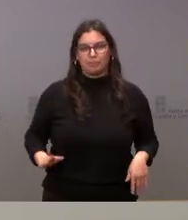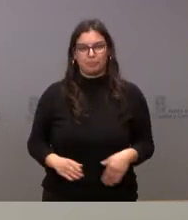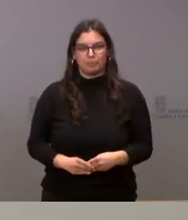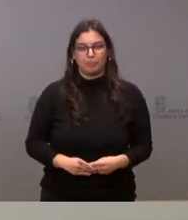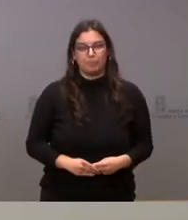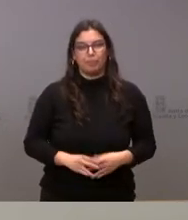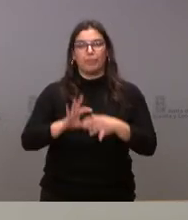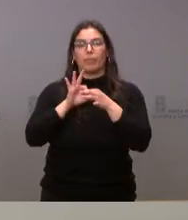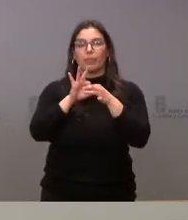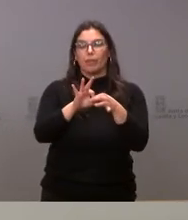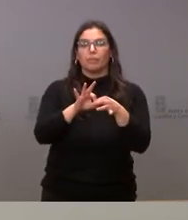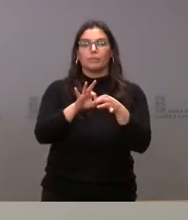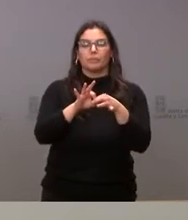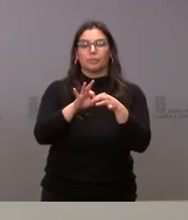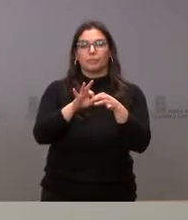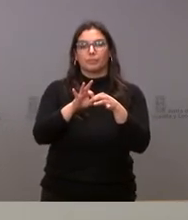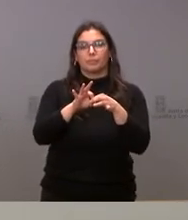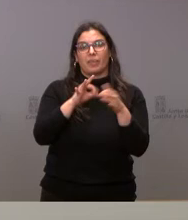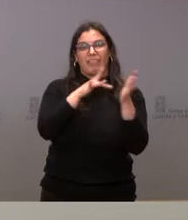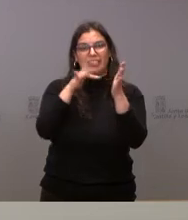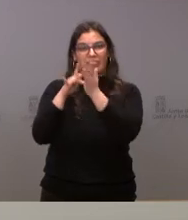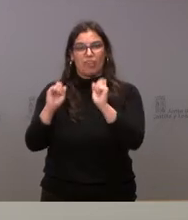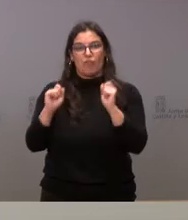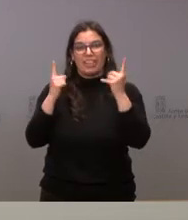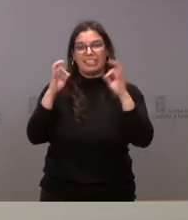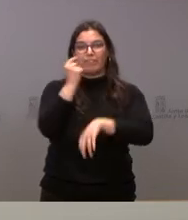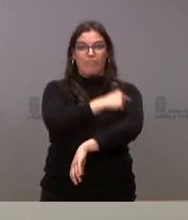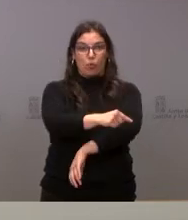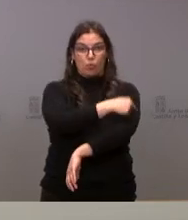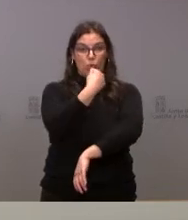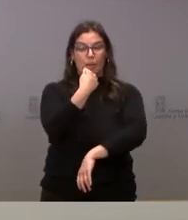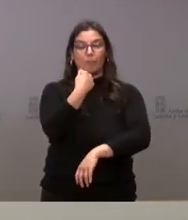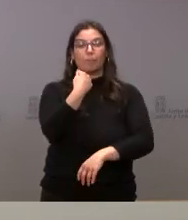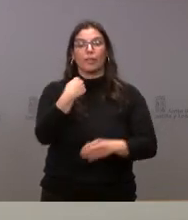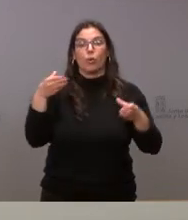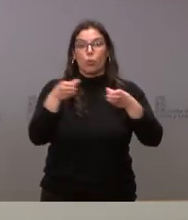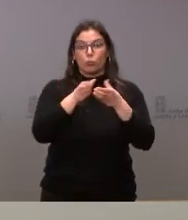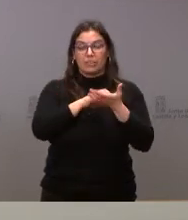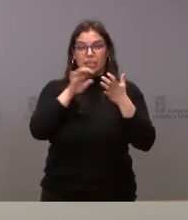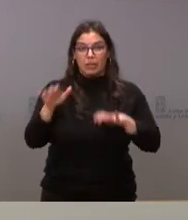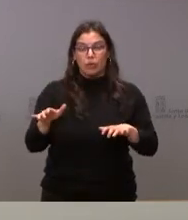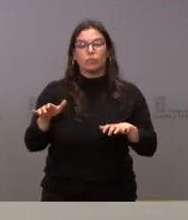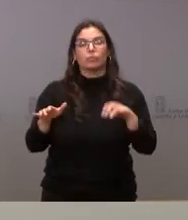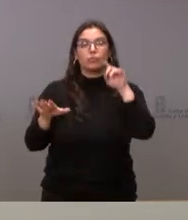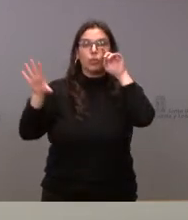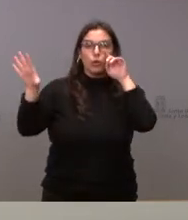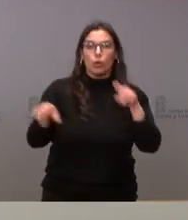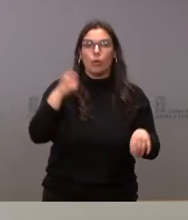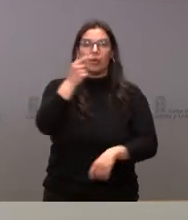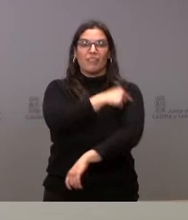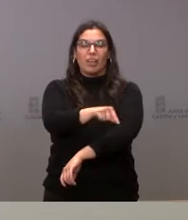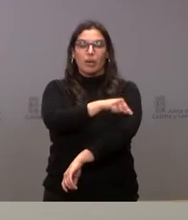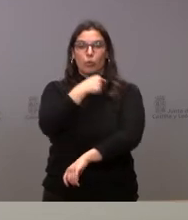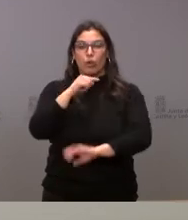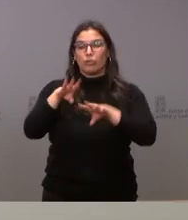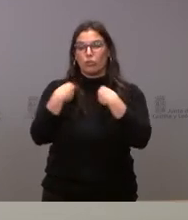En relación con el calendario oficial de vacunaciones, la Junta de Castilla y León adquiere vacunas por